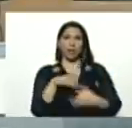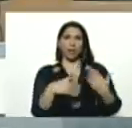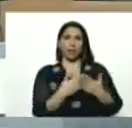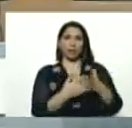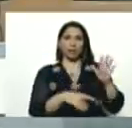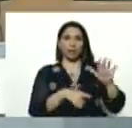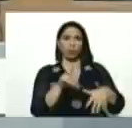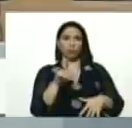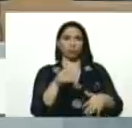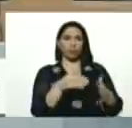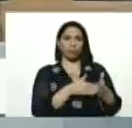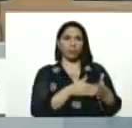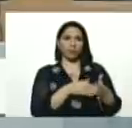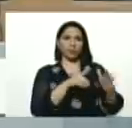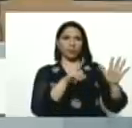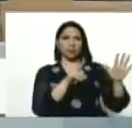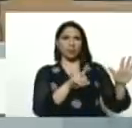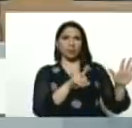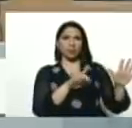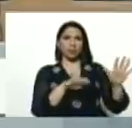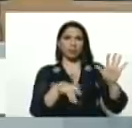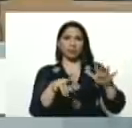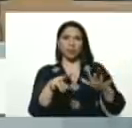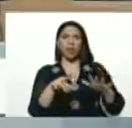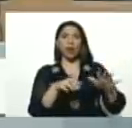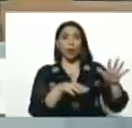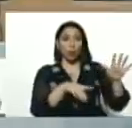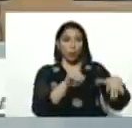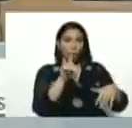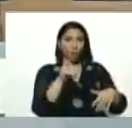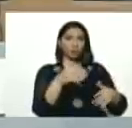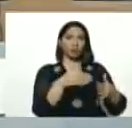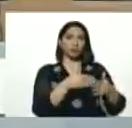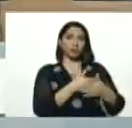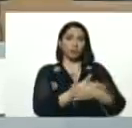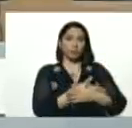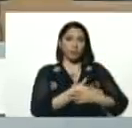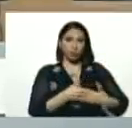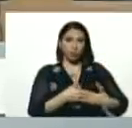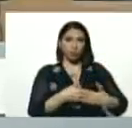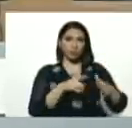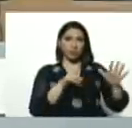mil, seiscientos, perdón, 11 millones, 669 mil,